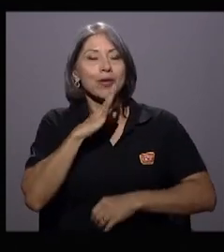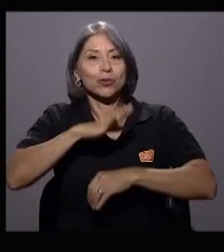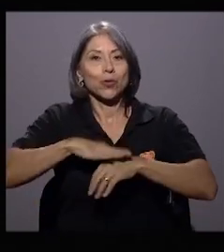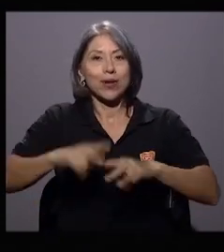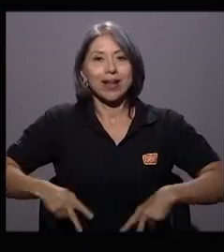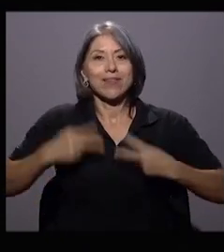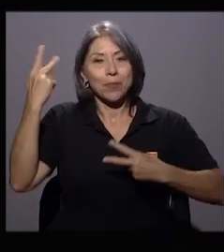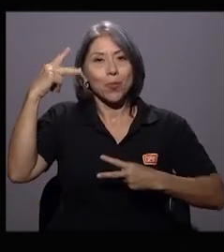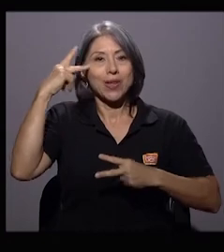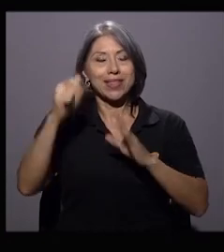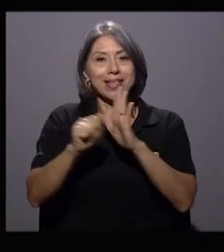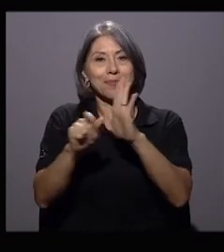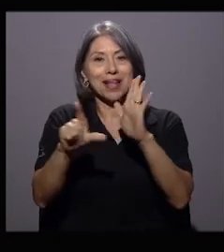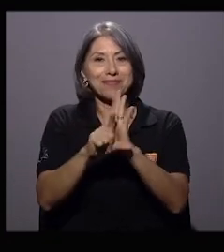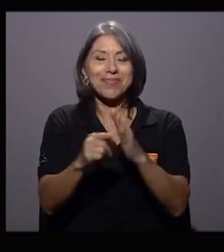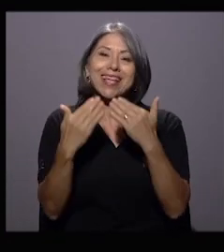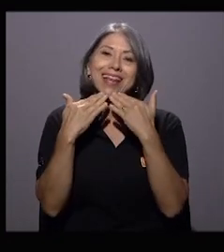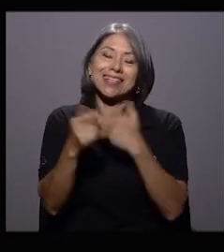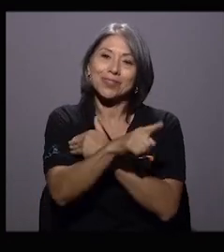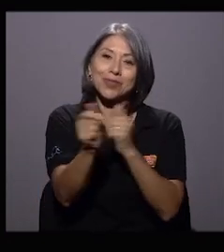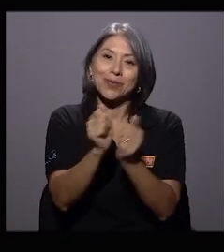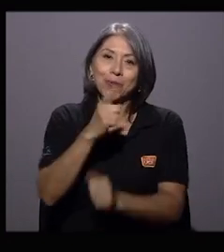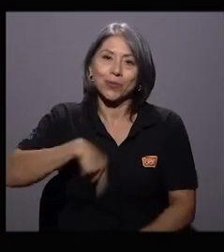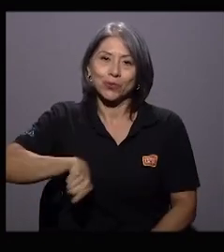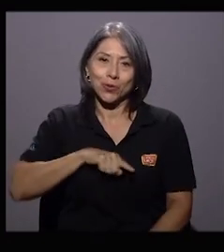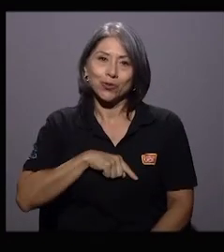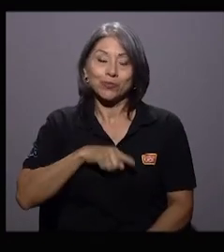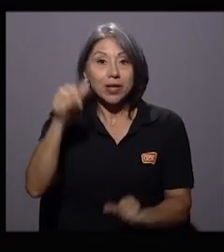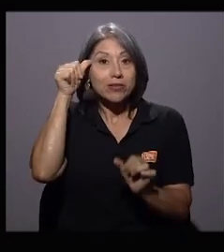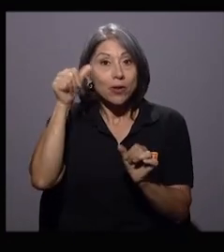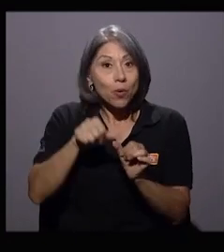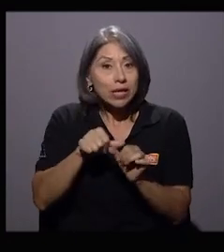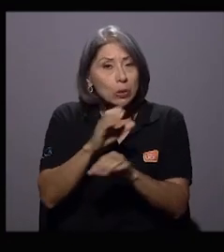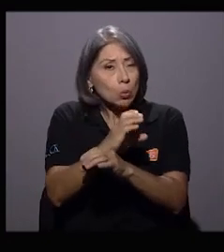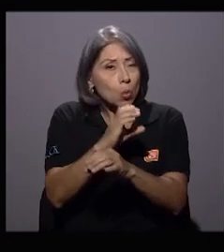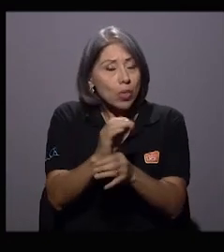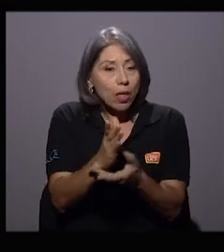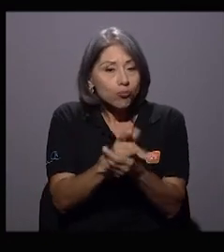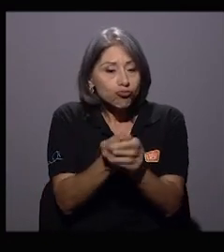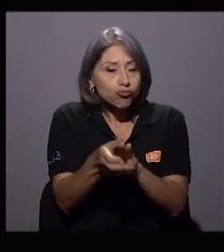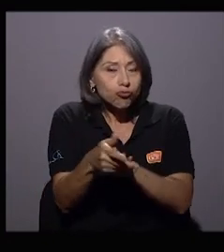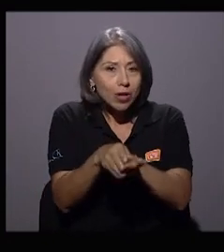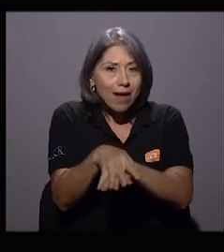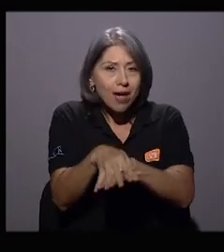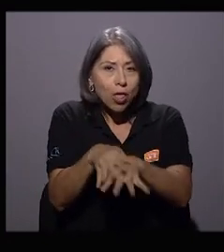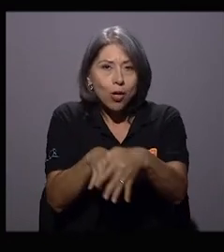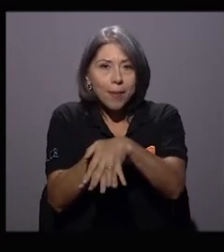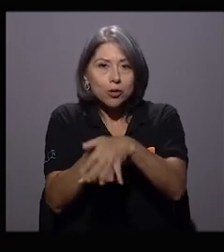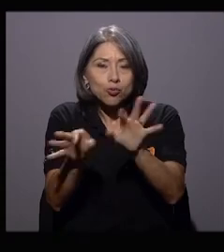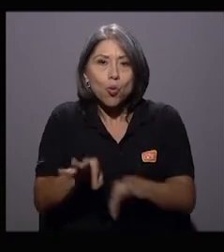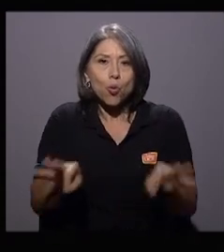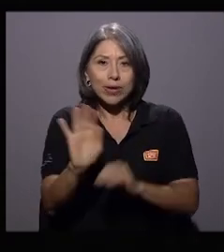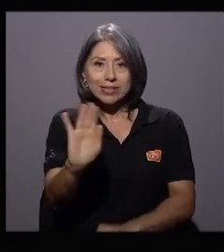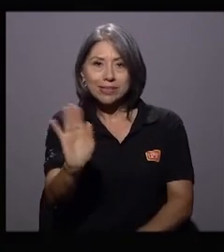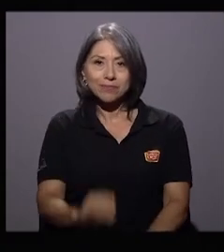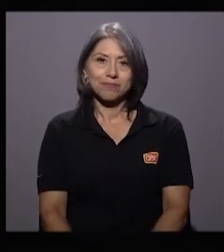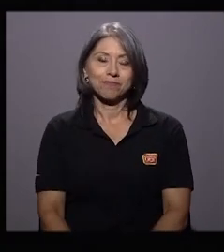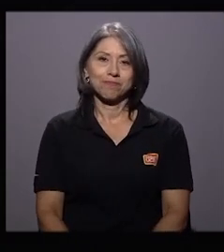política en la Asamblea Legislativa. Gracias por estar con nosotros. Y recuerden, el protocolo de lavado de manos es fundamental. Hasta luego.